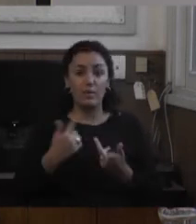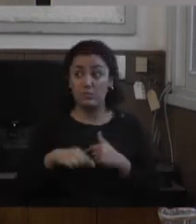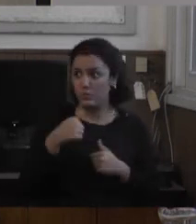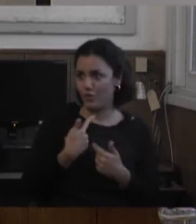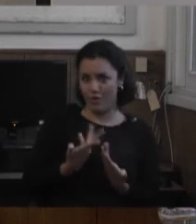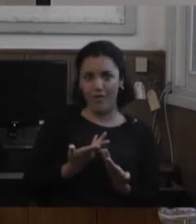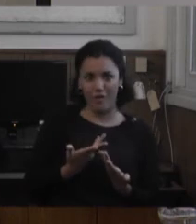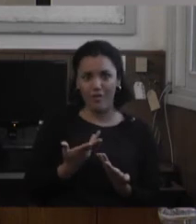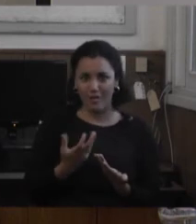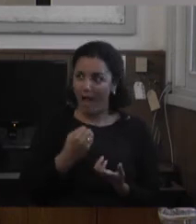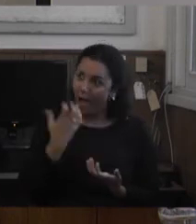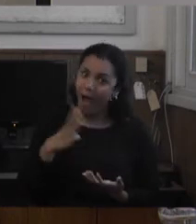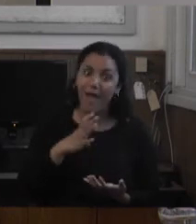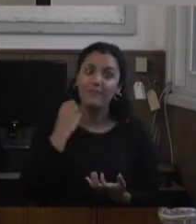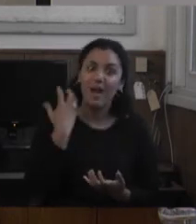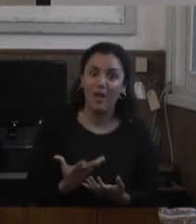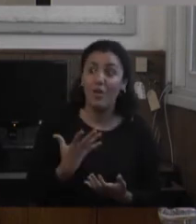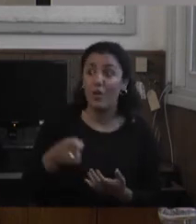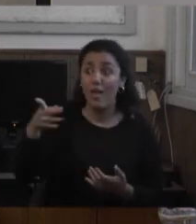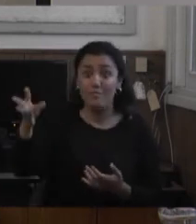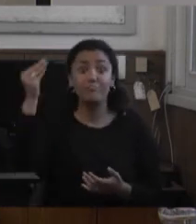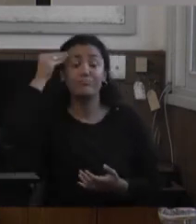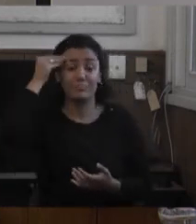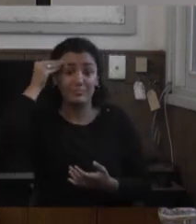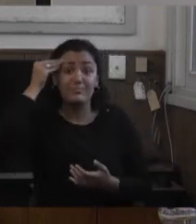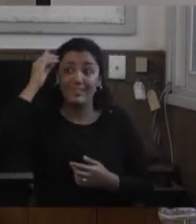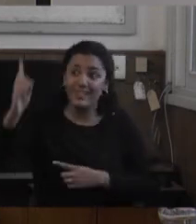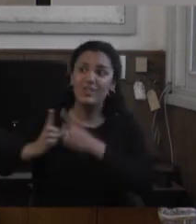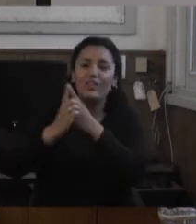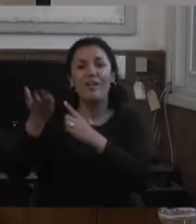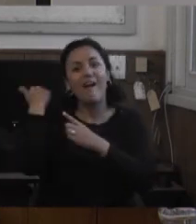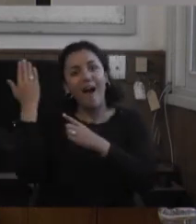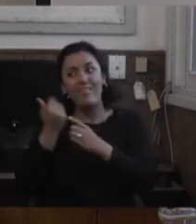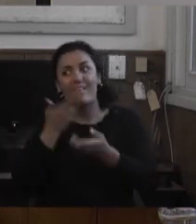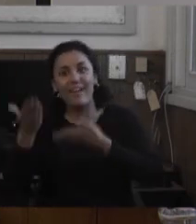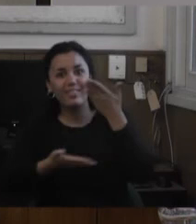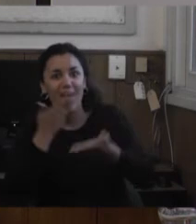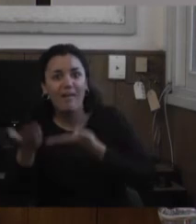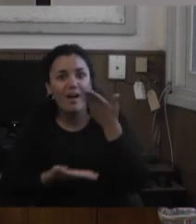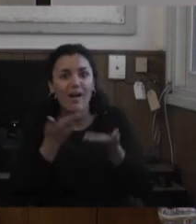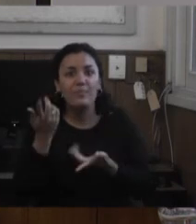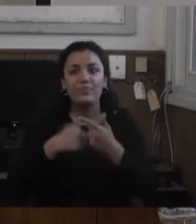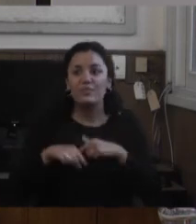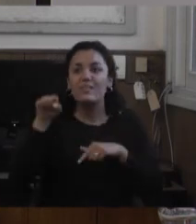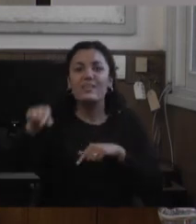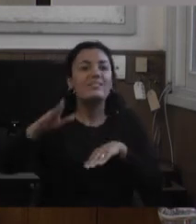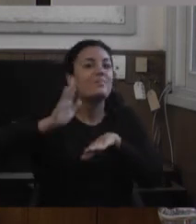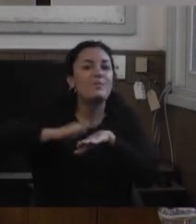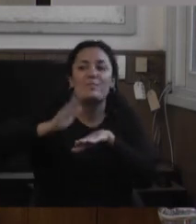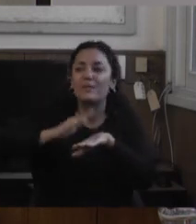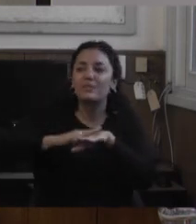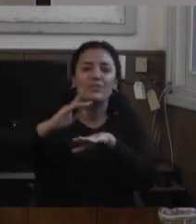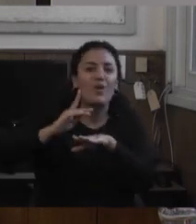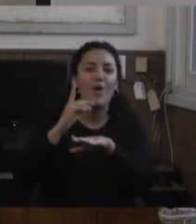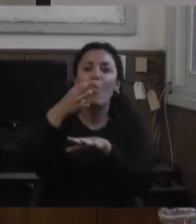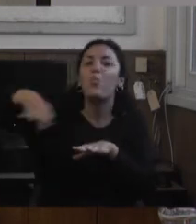en vano si a Eugenio le quedó el registro de lo que fue nuestro encuentro lo importante de esto es rescatar cada momento es único que